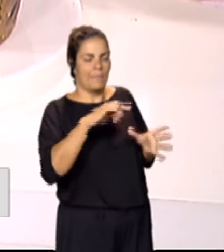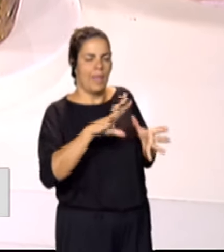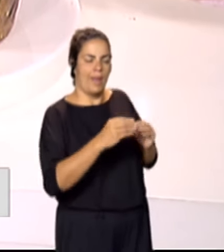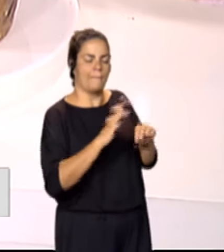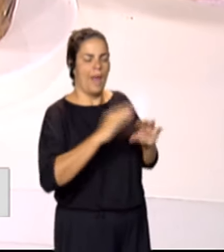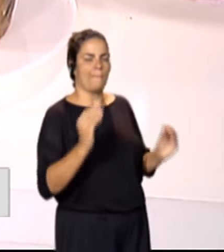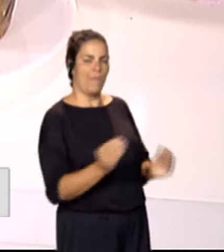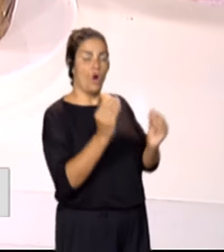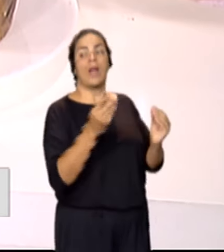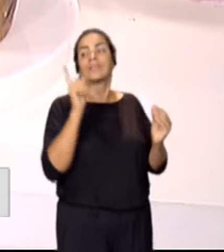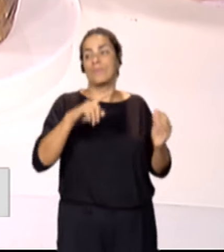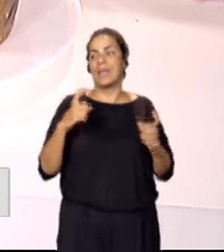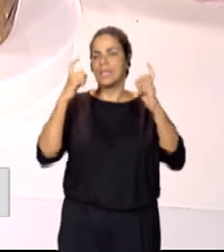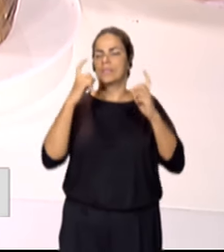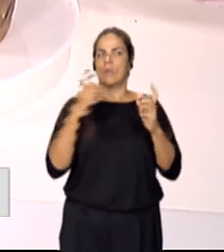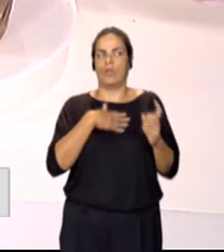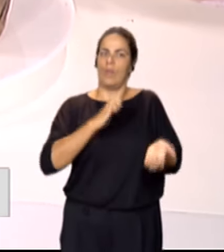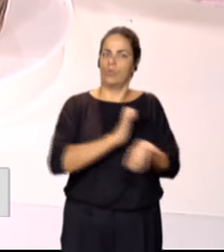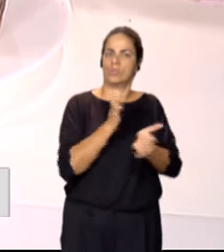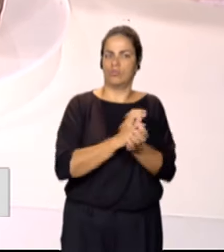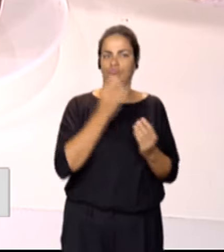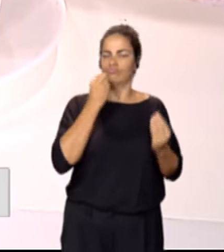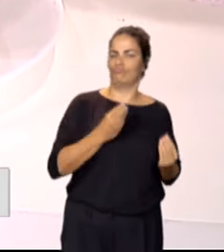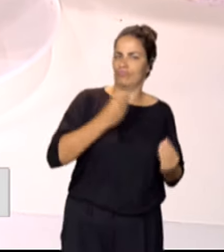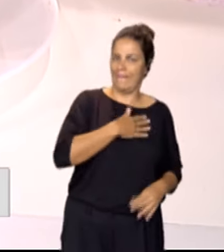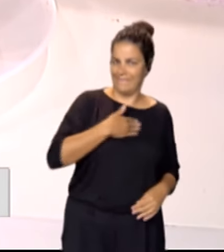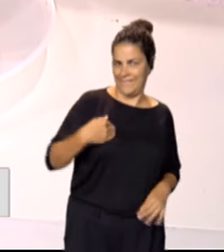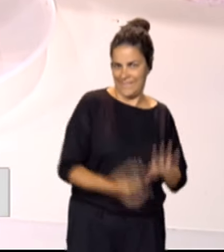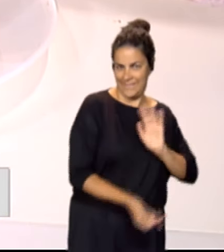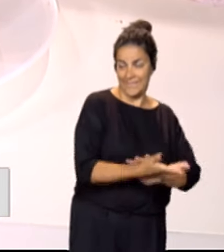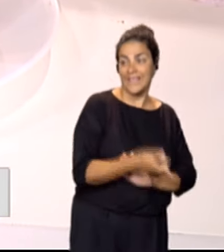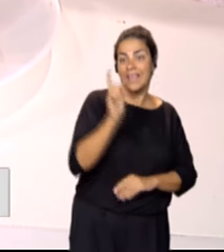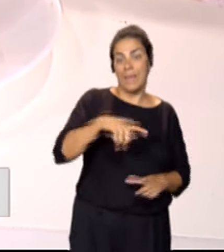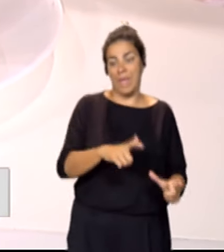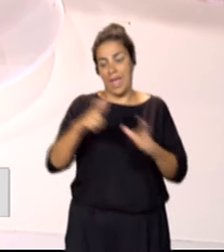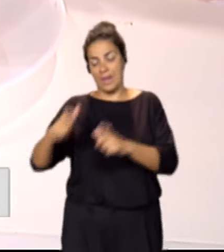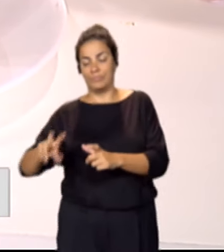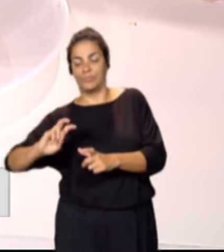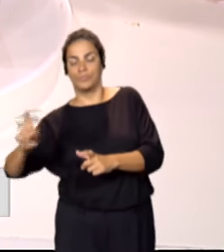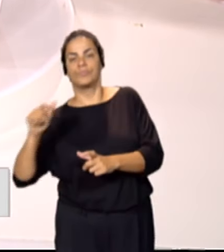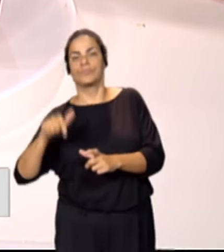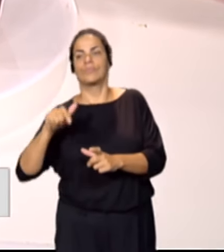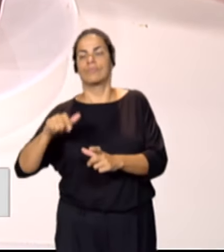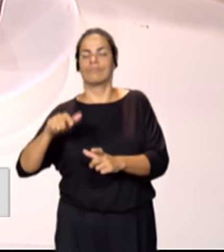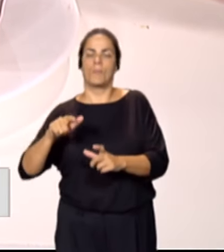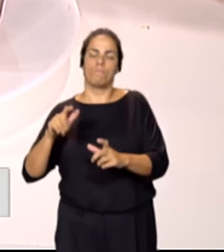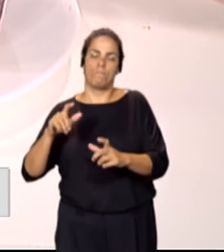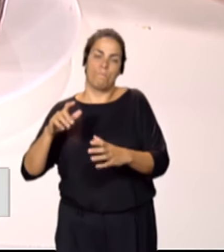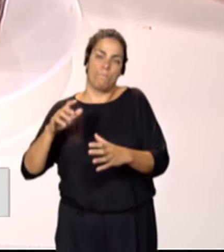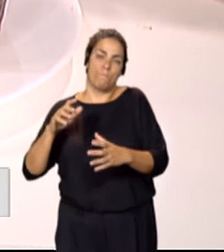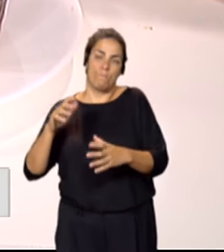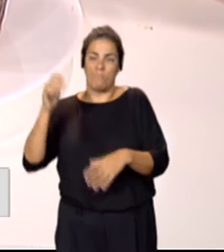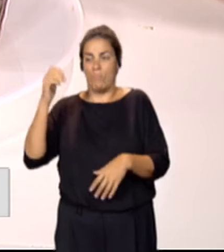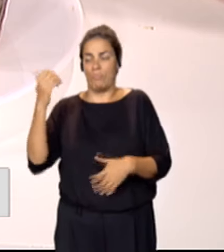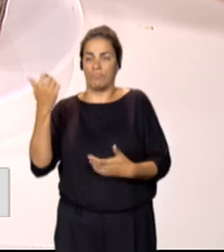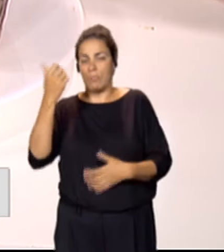intentando hacer un buen queso y después también tenemos aquí un bodega oveja. El bodega